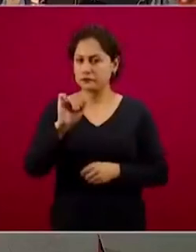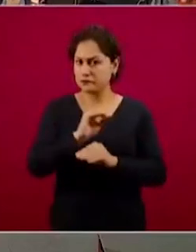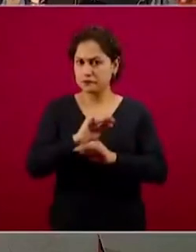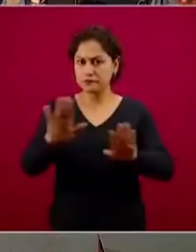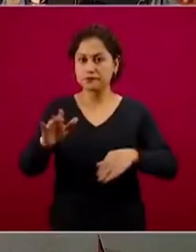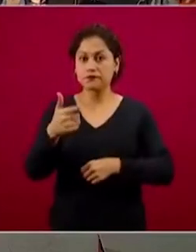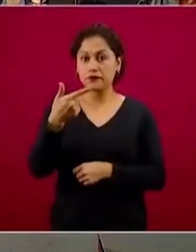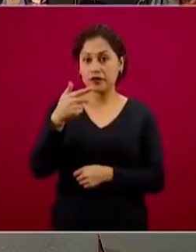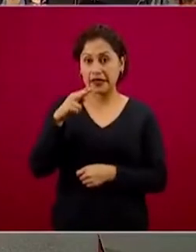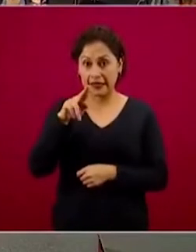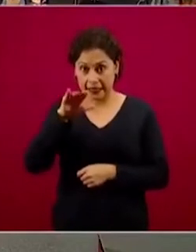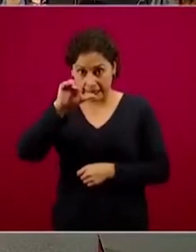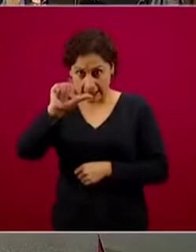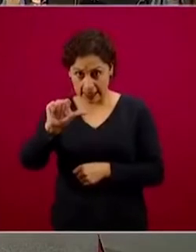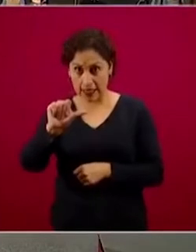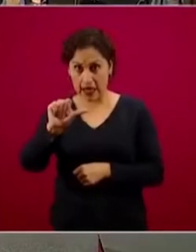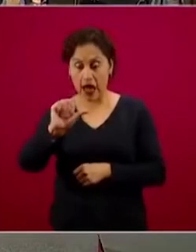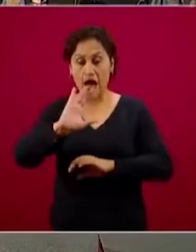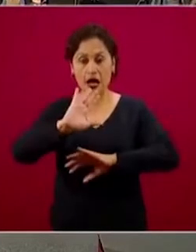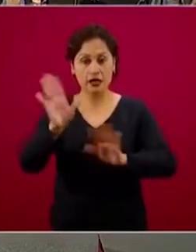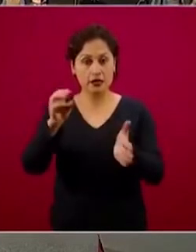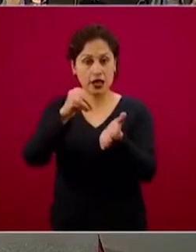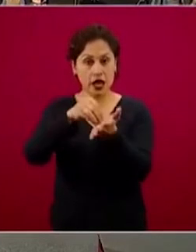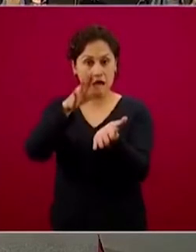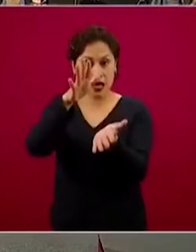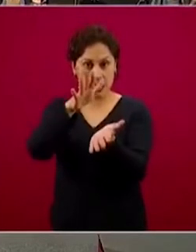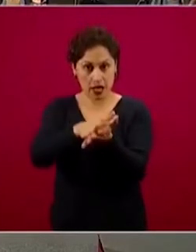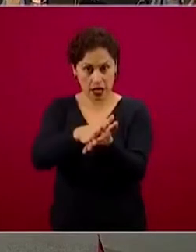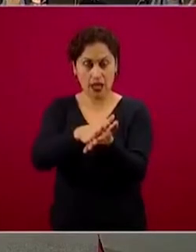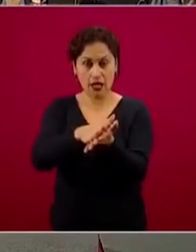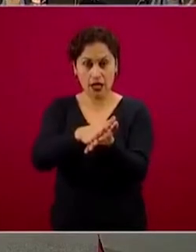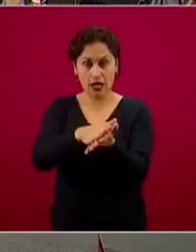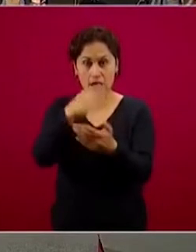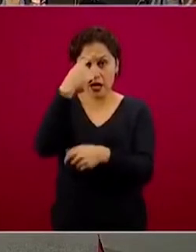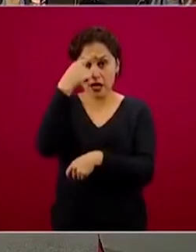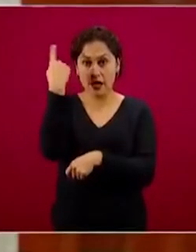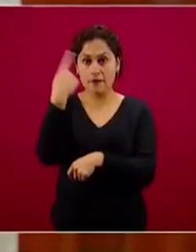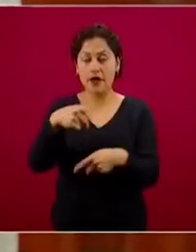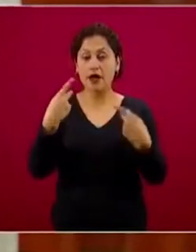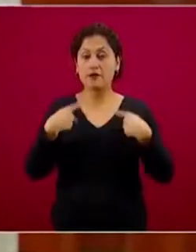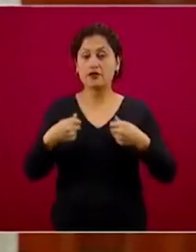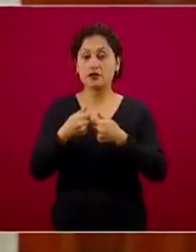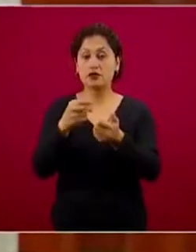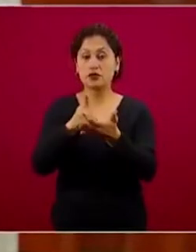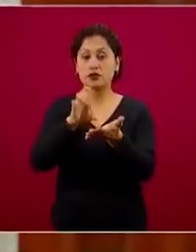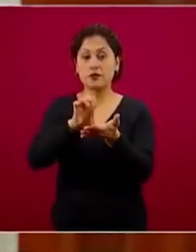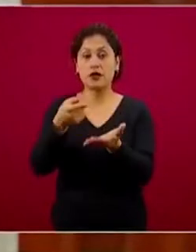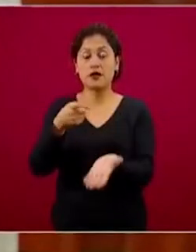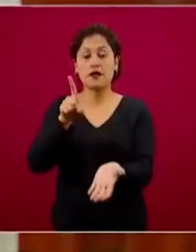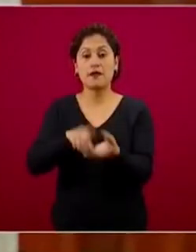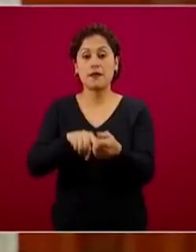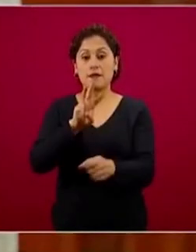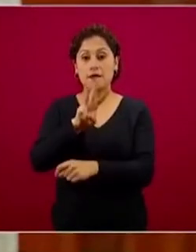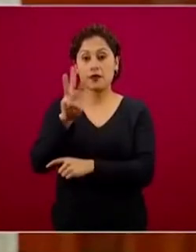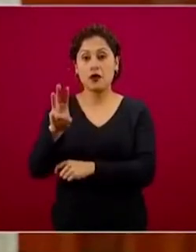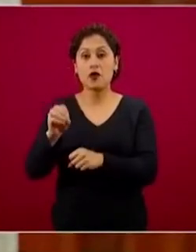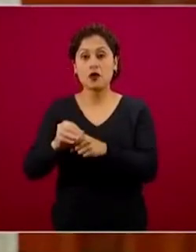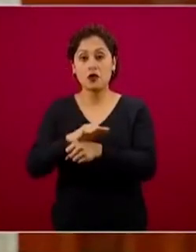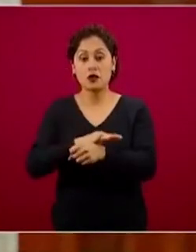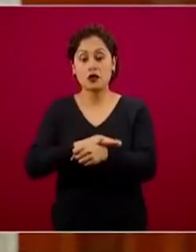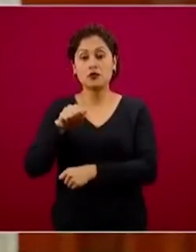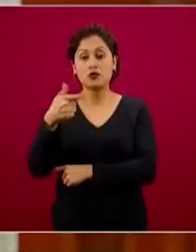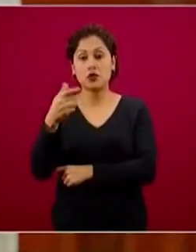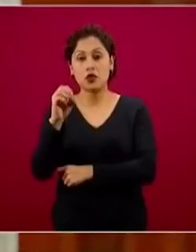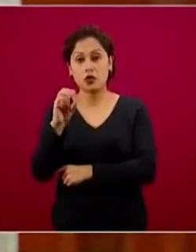La guía está ya publicada en la sección de personas con discapacidad en la página coronavirus.gov.mx,